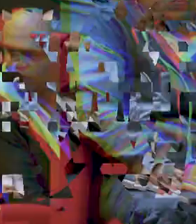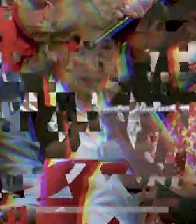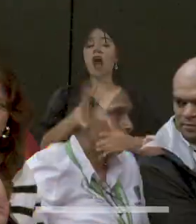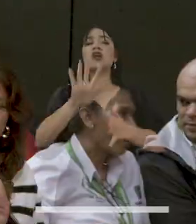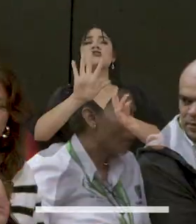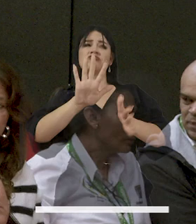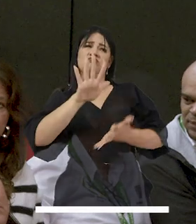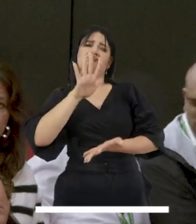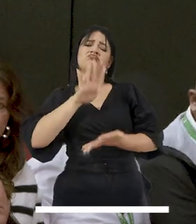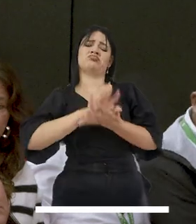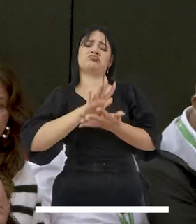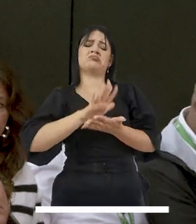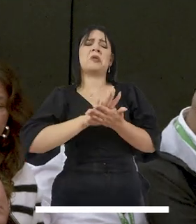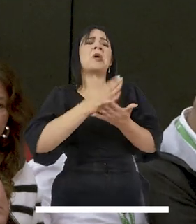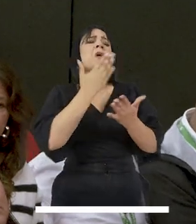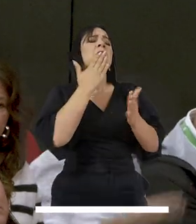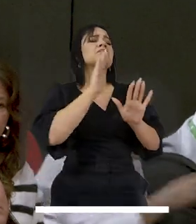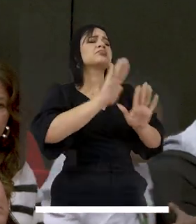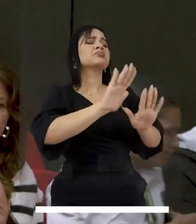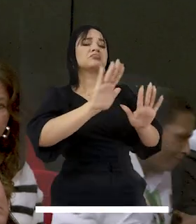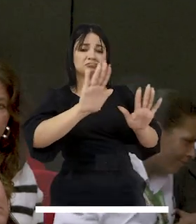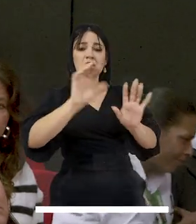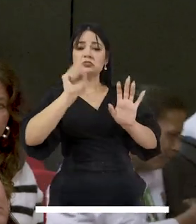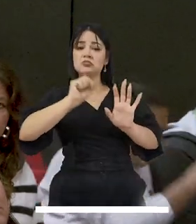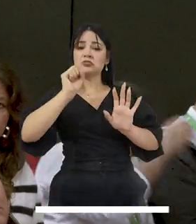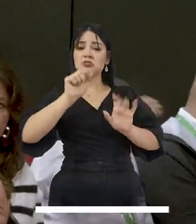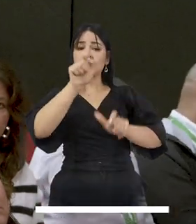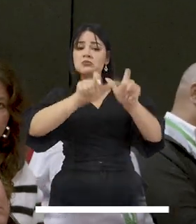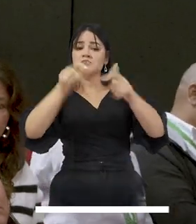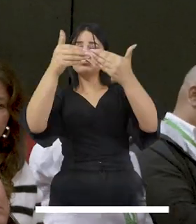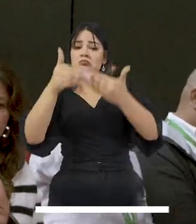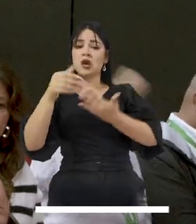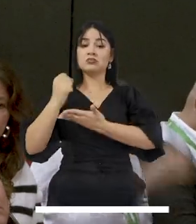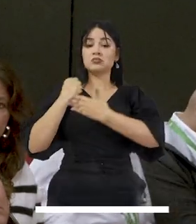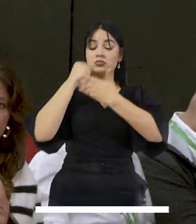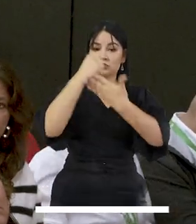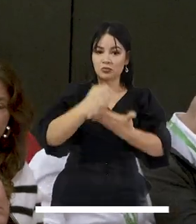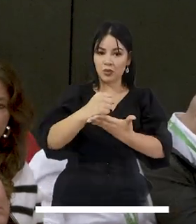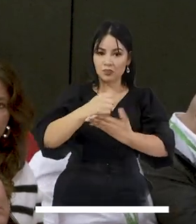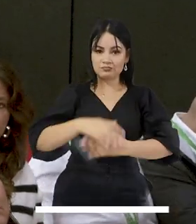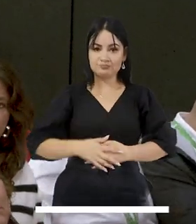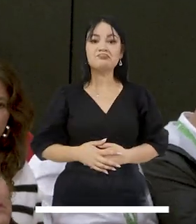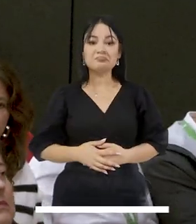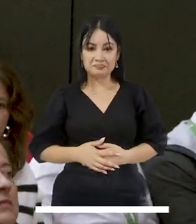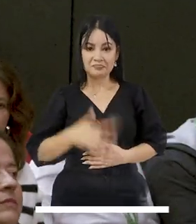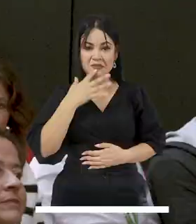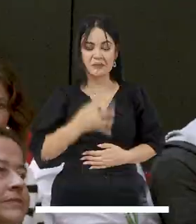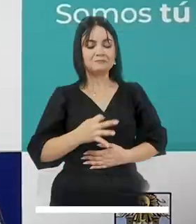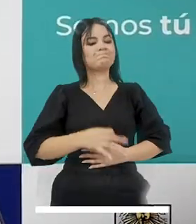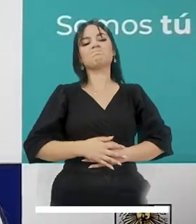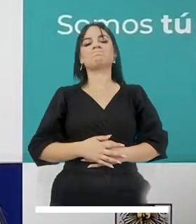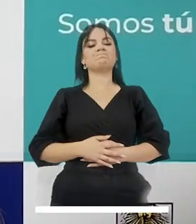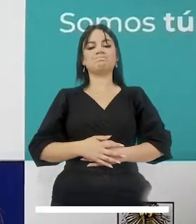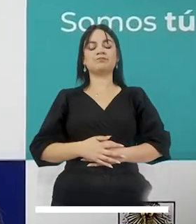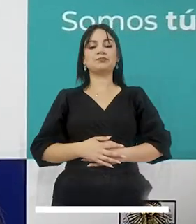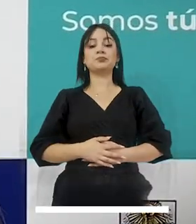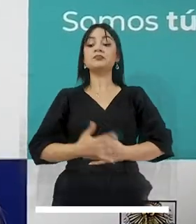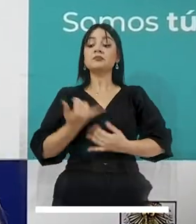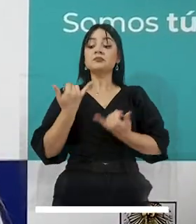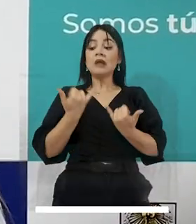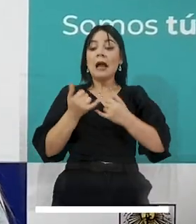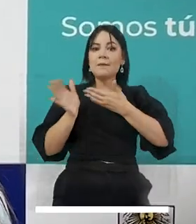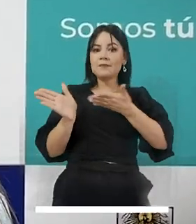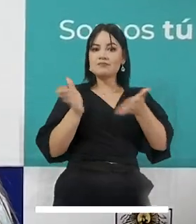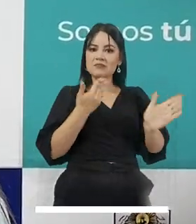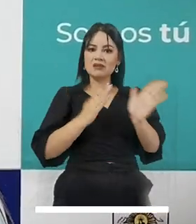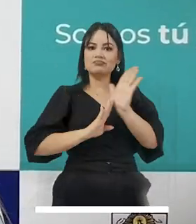No podemos con paños de agua tibia decir que vamos a ayudar a la población con discapacidad cuando no vemos nada. En este plan de